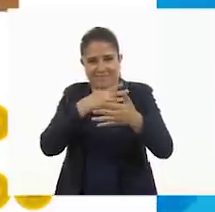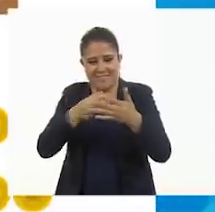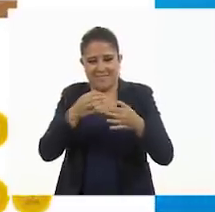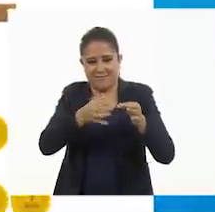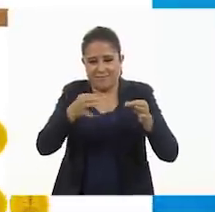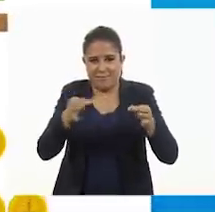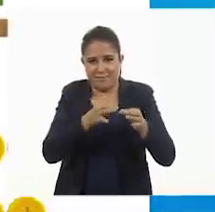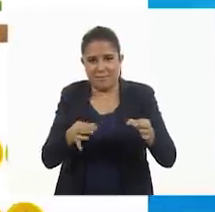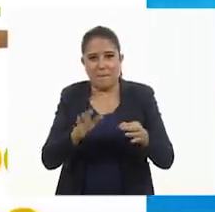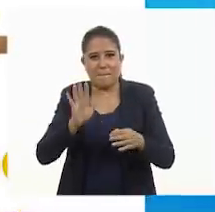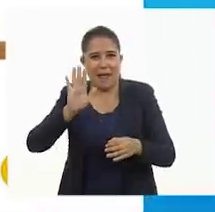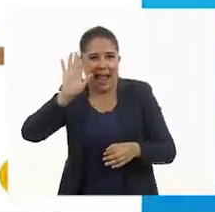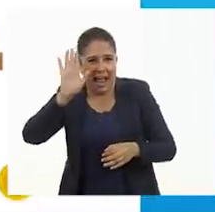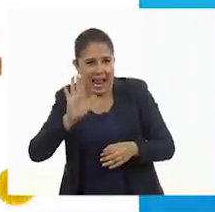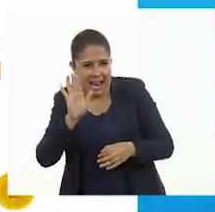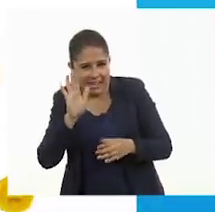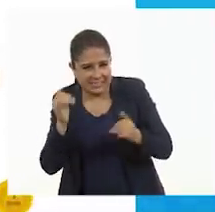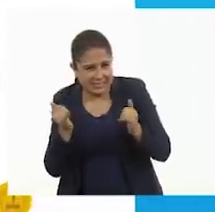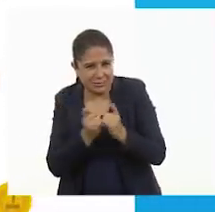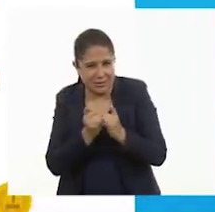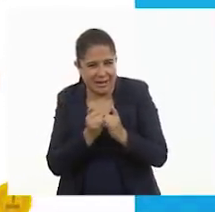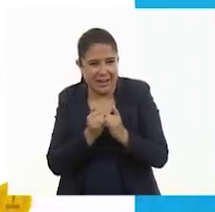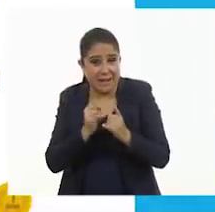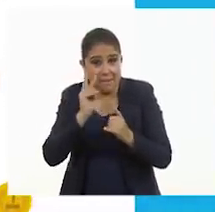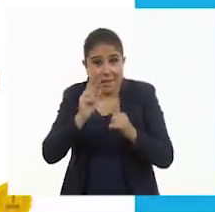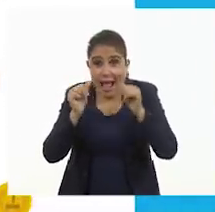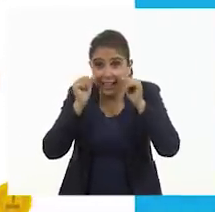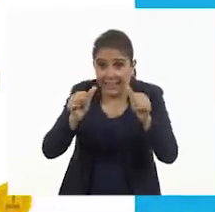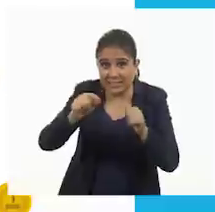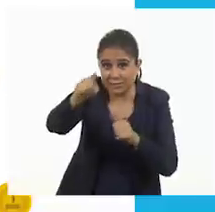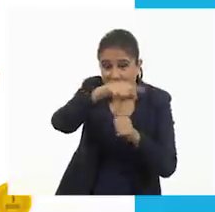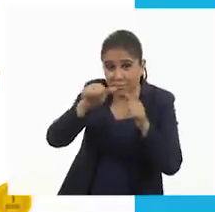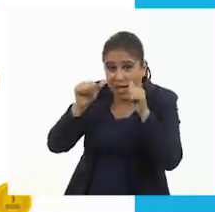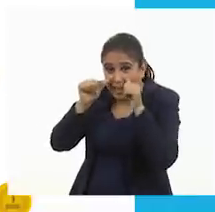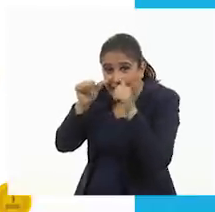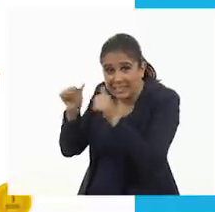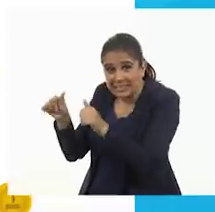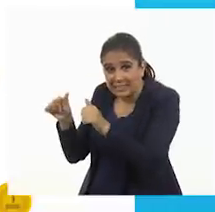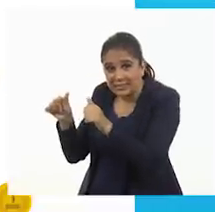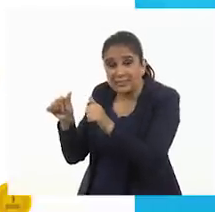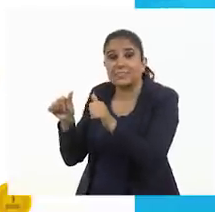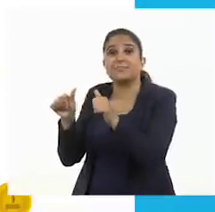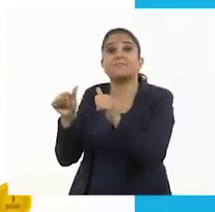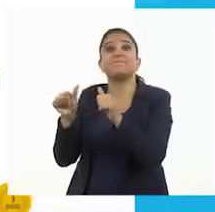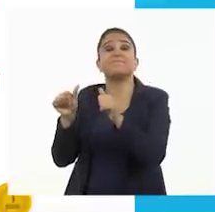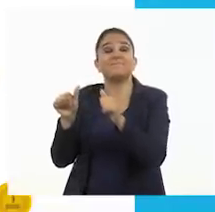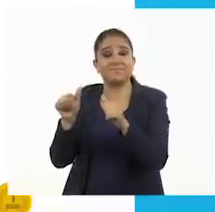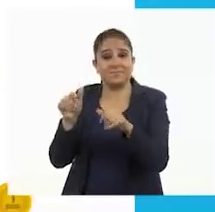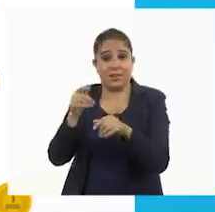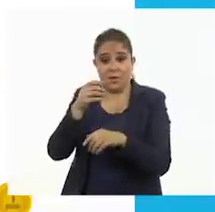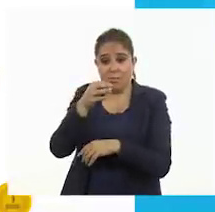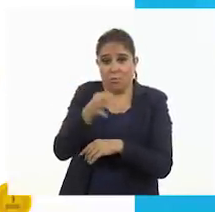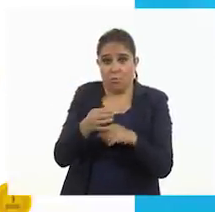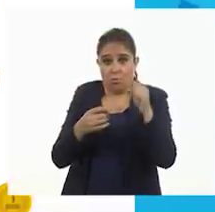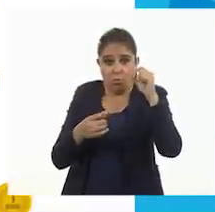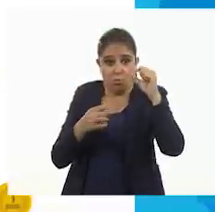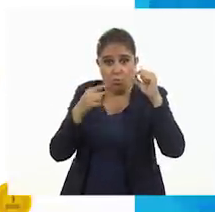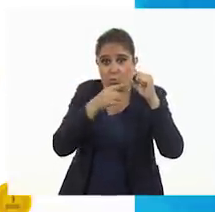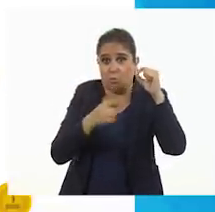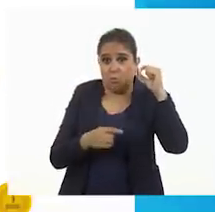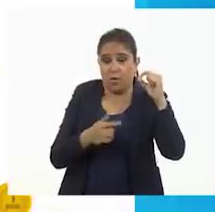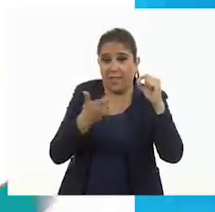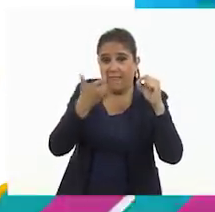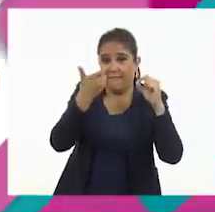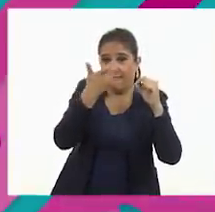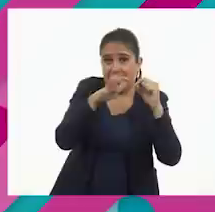fichas? Sí, es muy similar. Presten mucha atención, niñas y niños. Así es, porque una moneda de